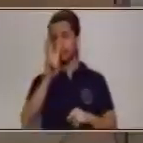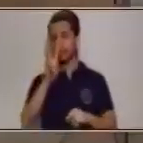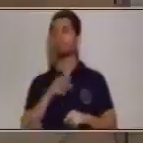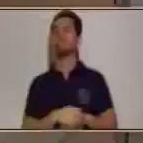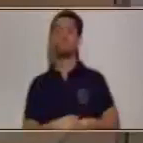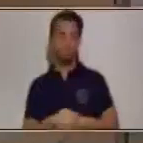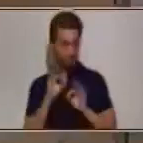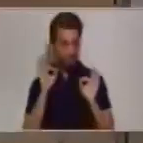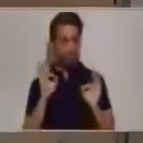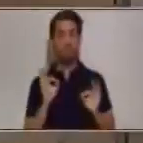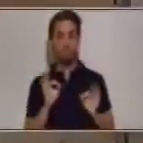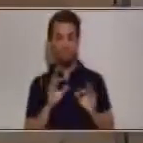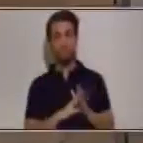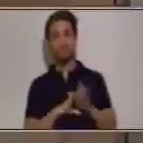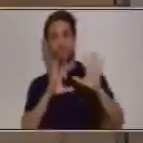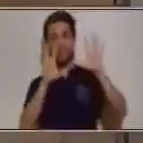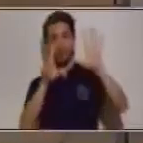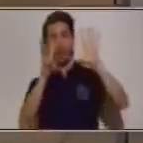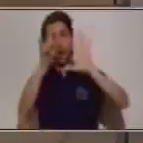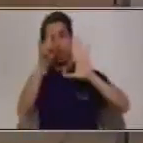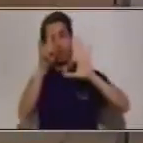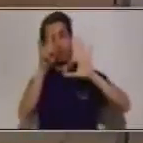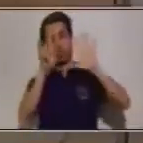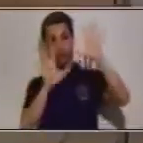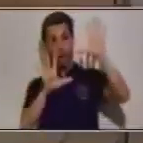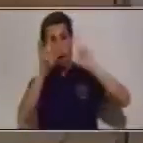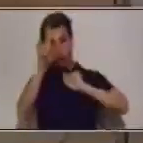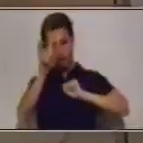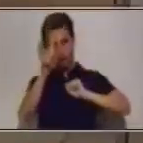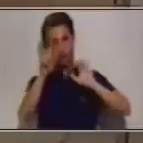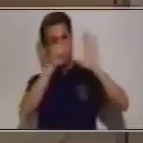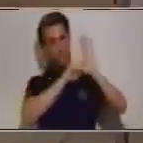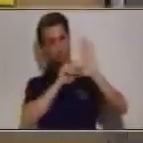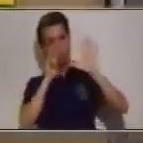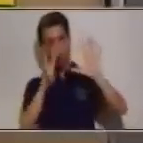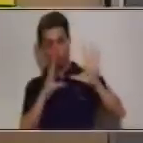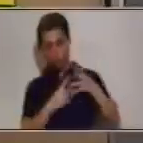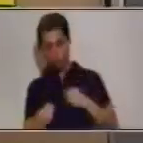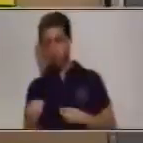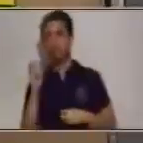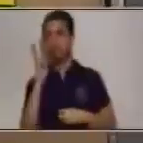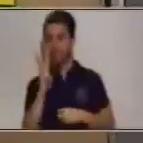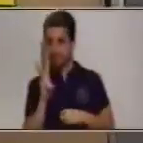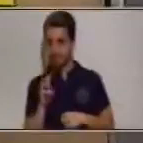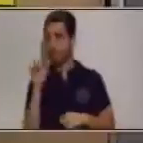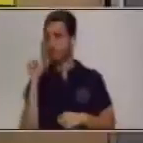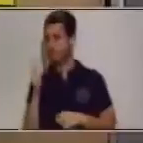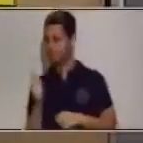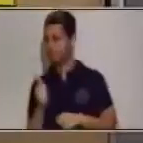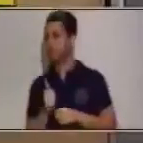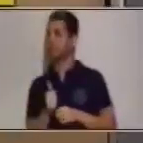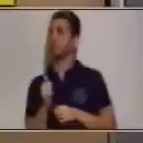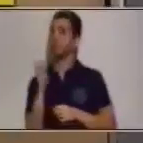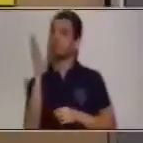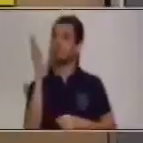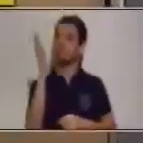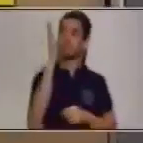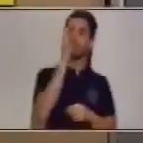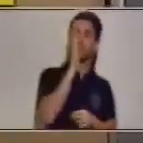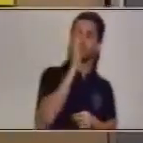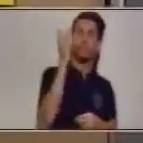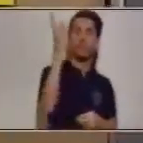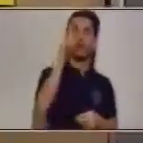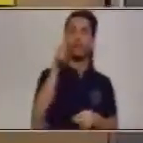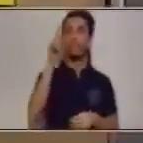Excelente. Lo estamos haciendo de la mejor manera. Eso es muy bueno. Vamos a la siguiente parte.